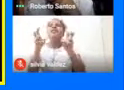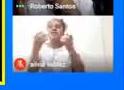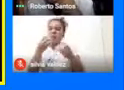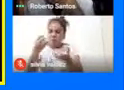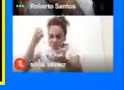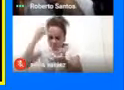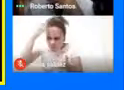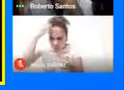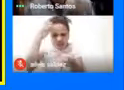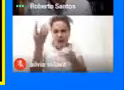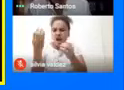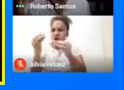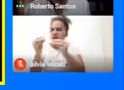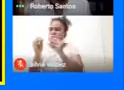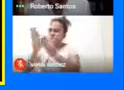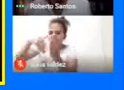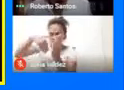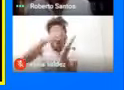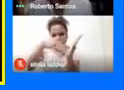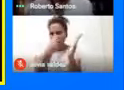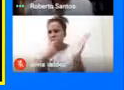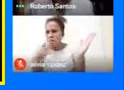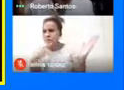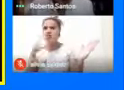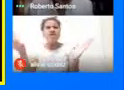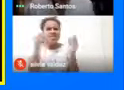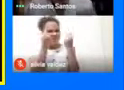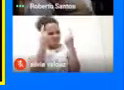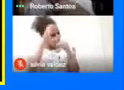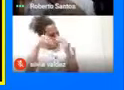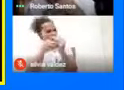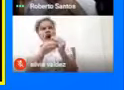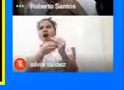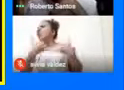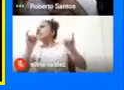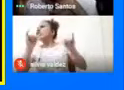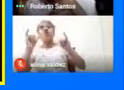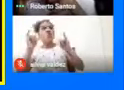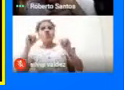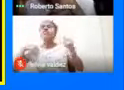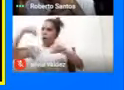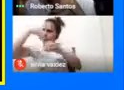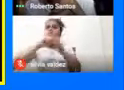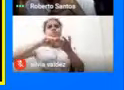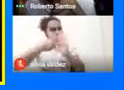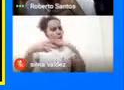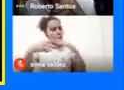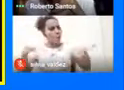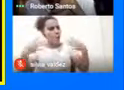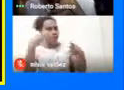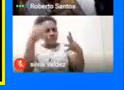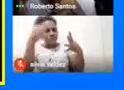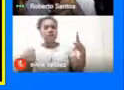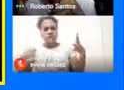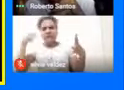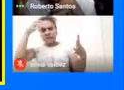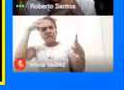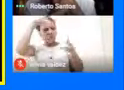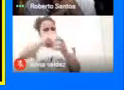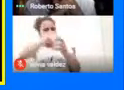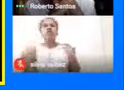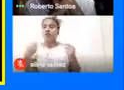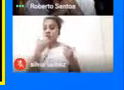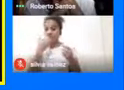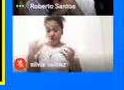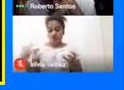De la pintura Rupestre Entender Que todo Tiene un significado Entonces uno Normalmente Como que Iba Por lo menos